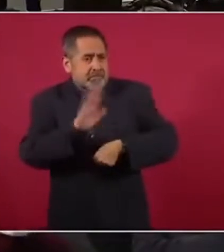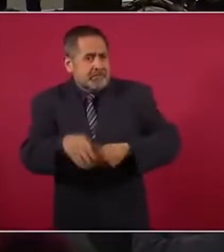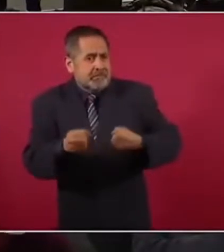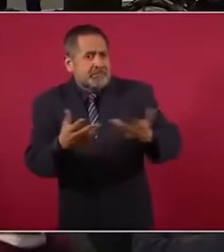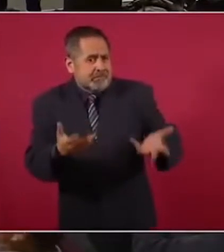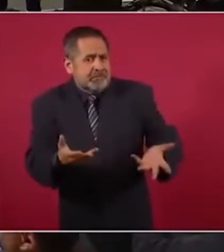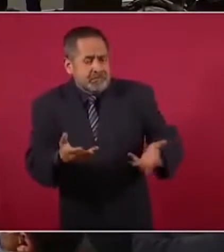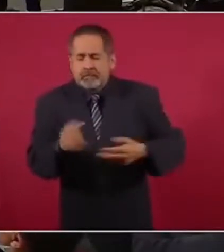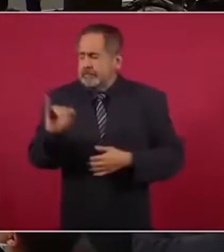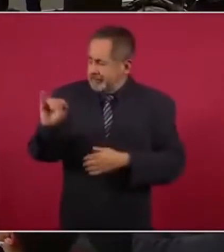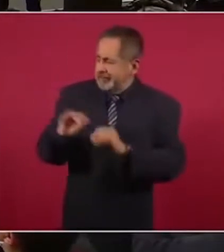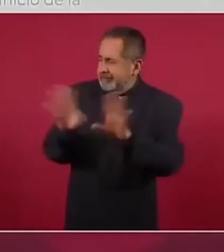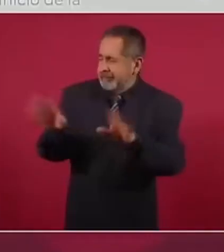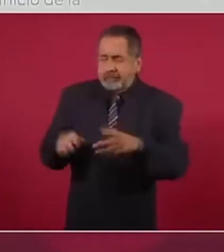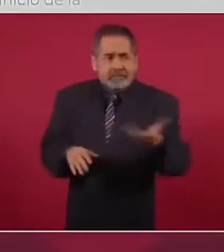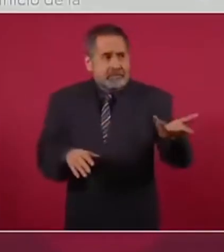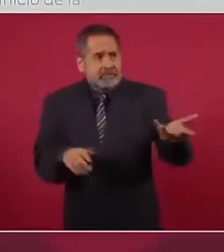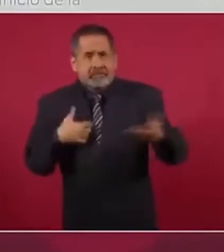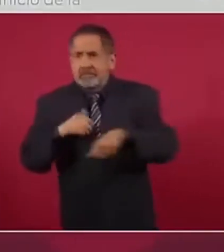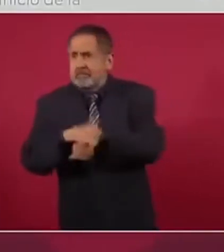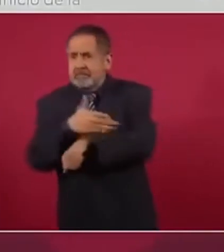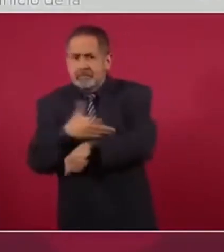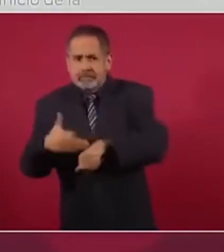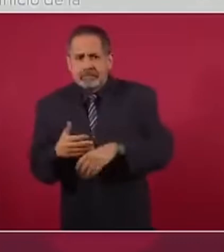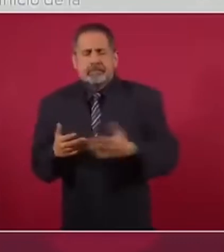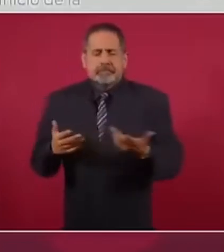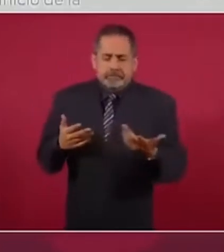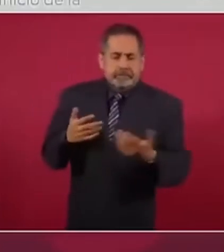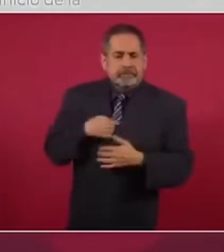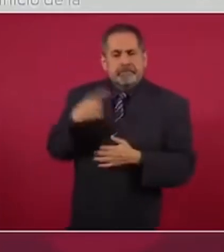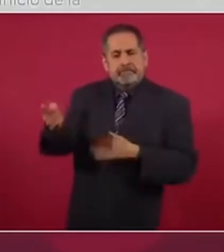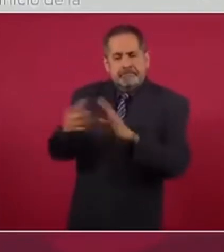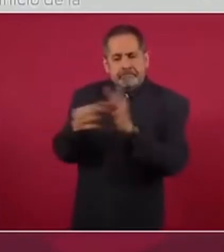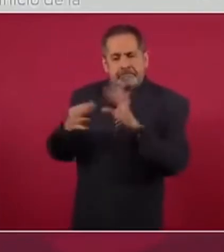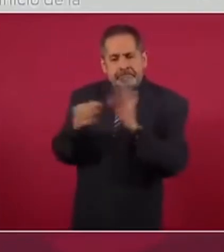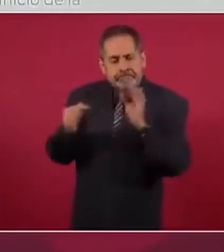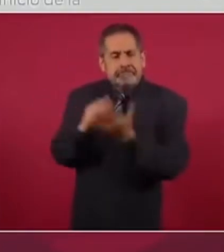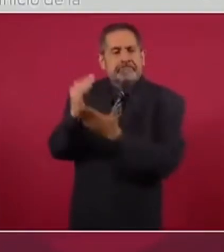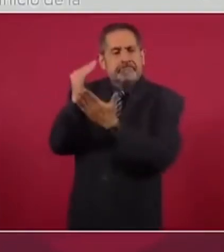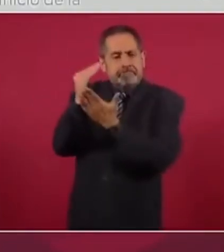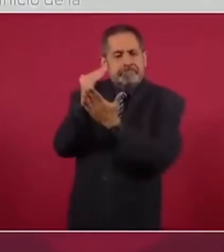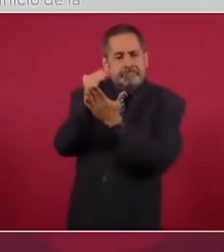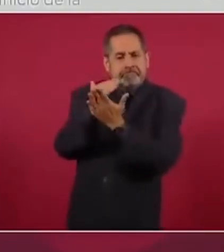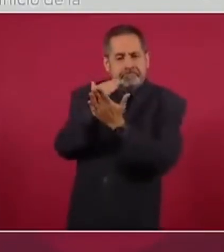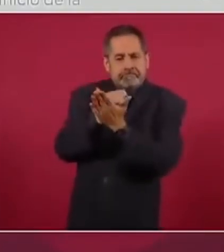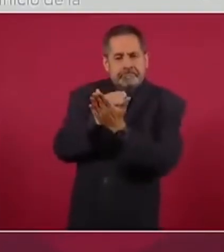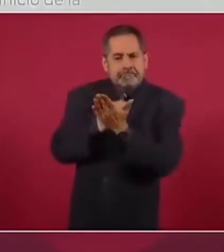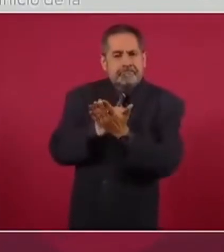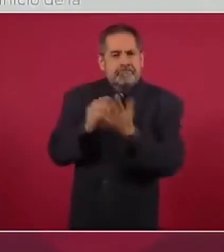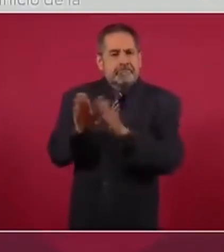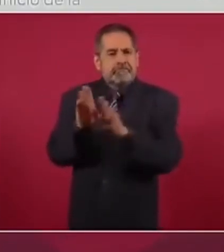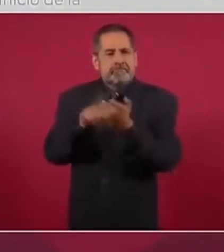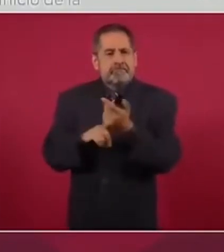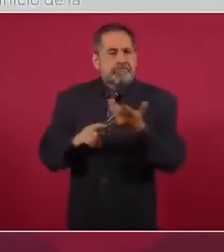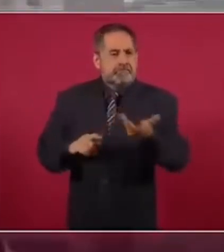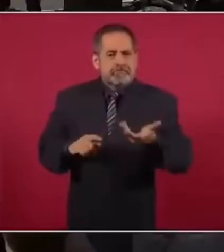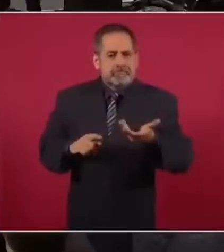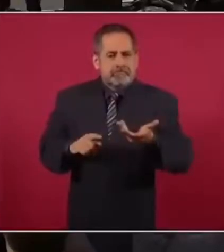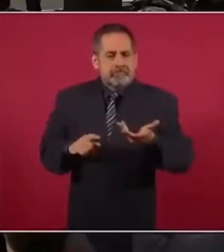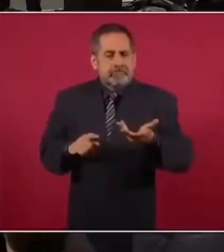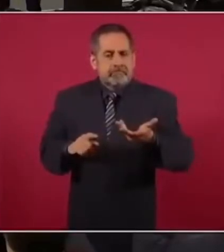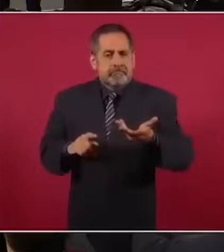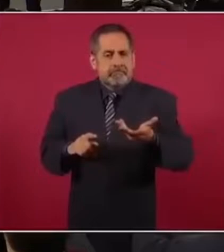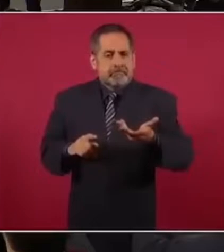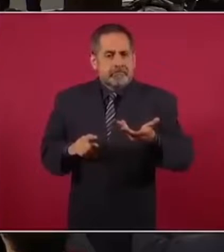hombres, apellidos, familias. Claro te estoy explicando de que hay una disminución y yo espero que